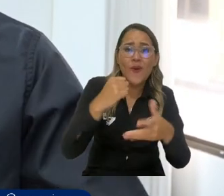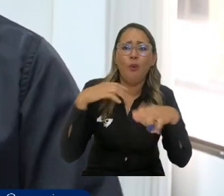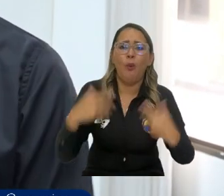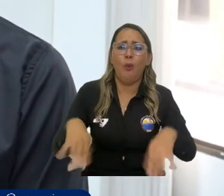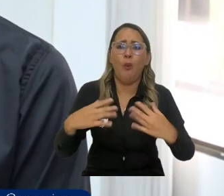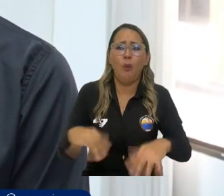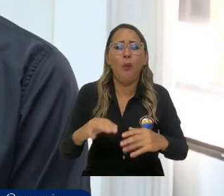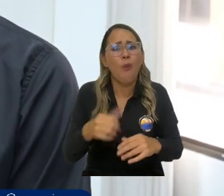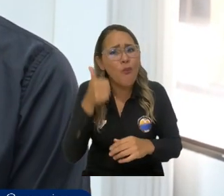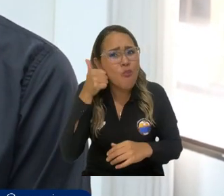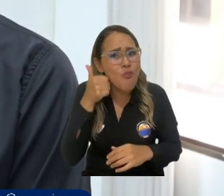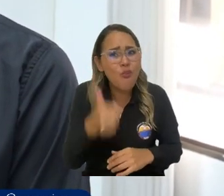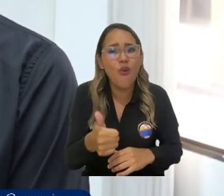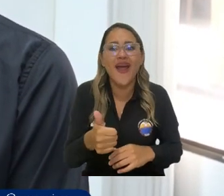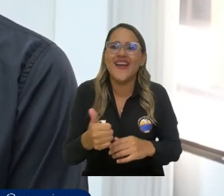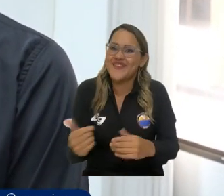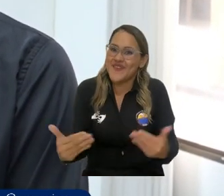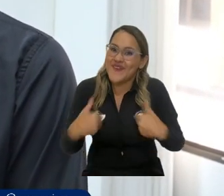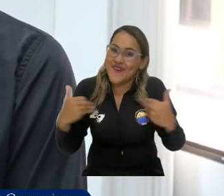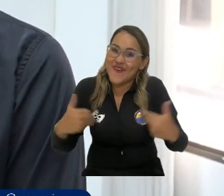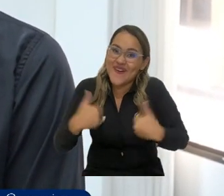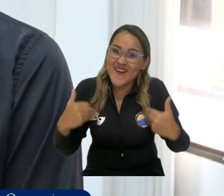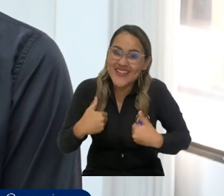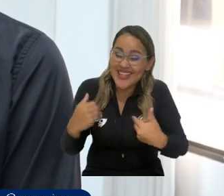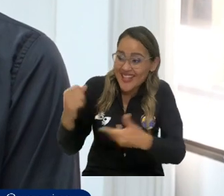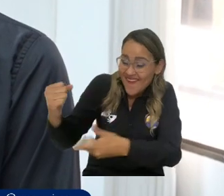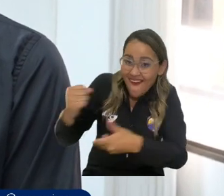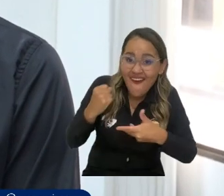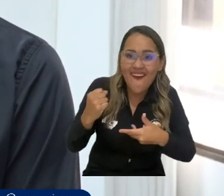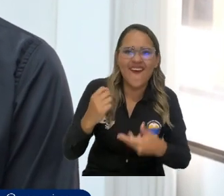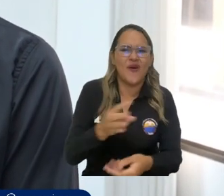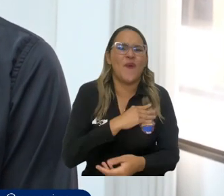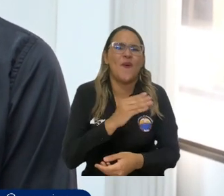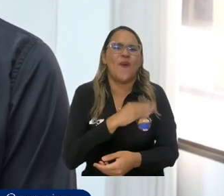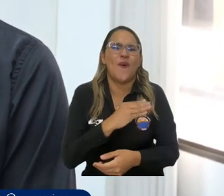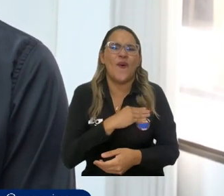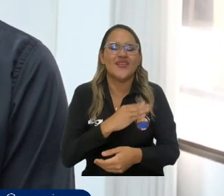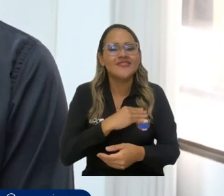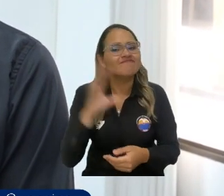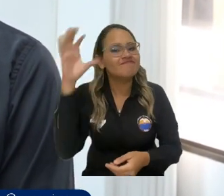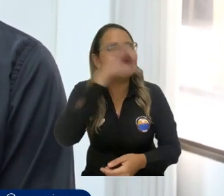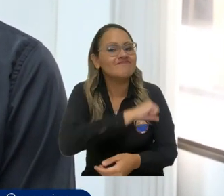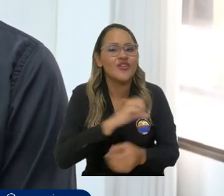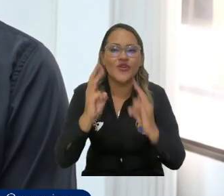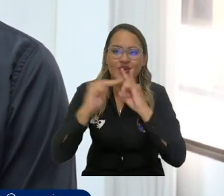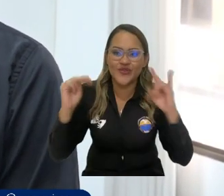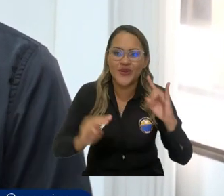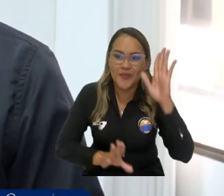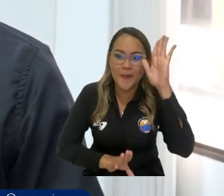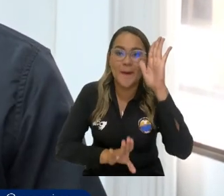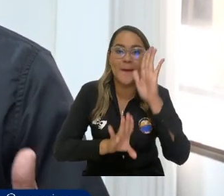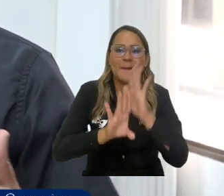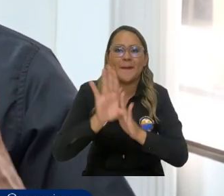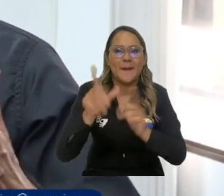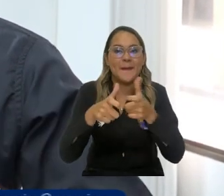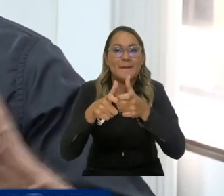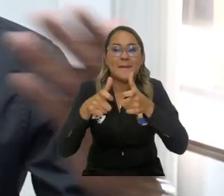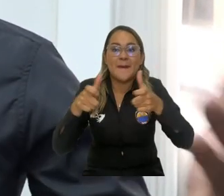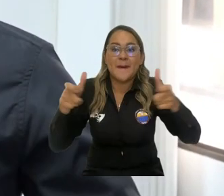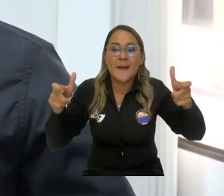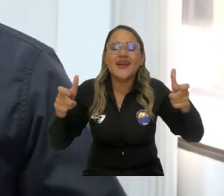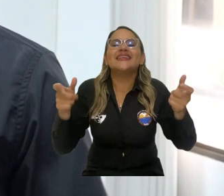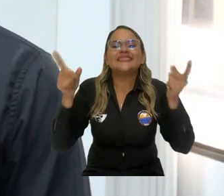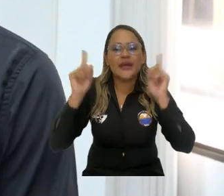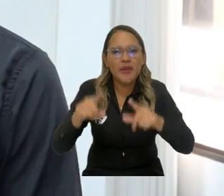menos reciente, entonces estamos muy contentos porque eso va a significar el crecimiento de la universidad y